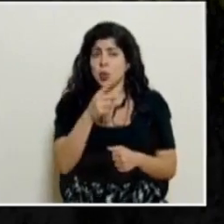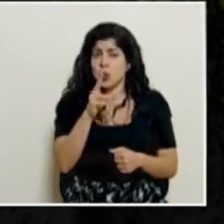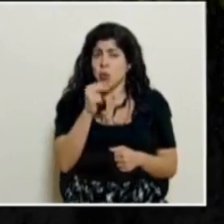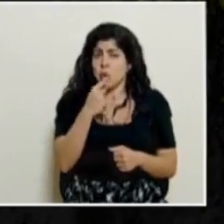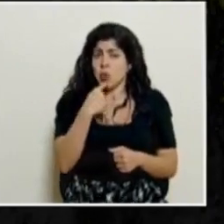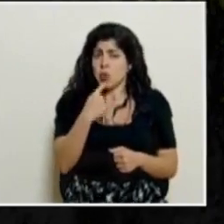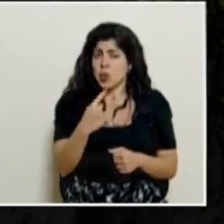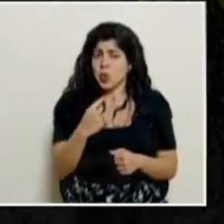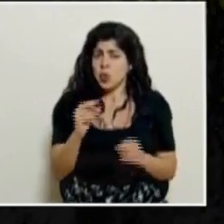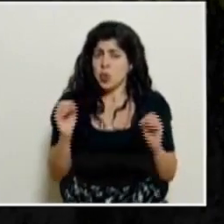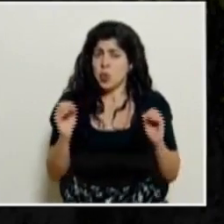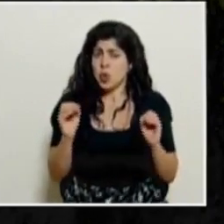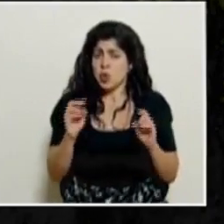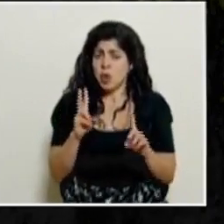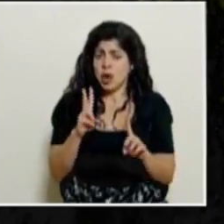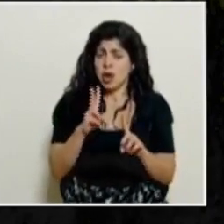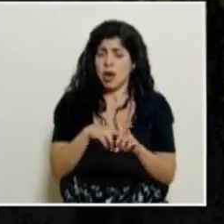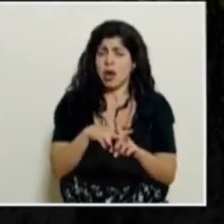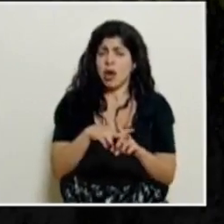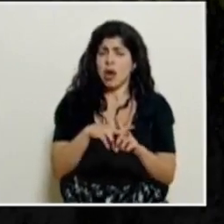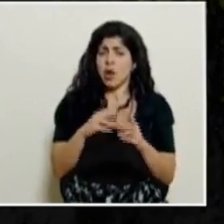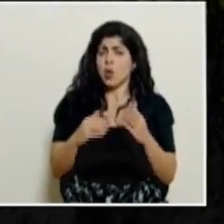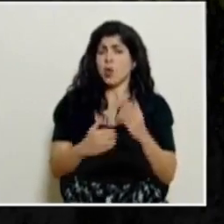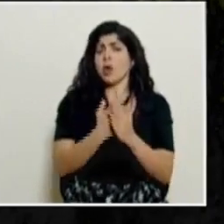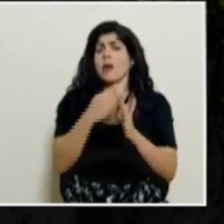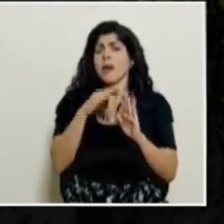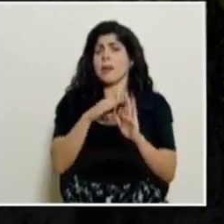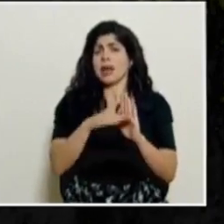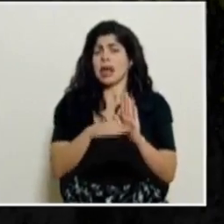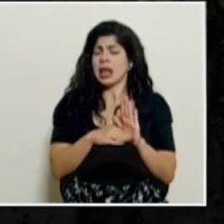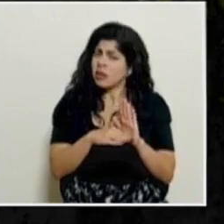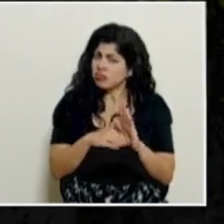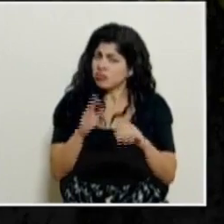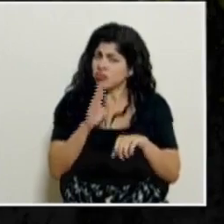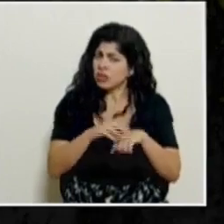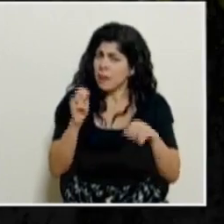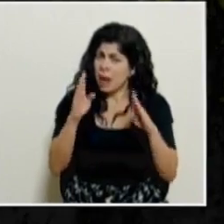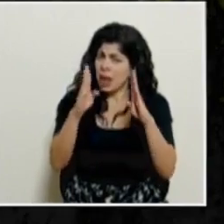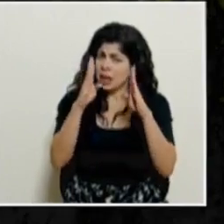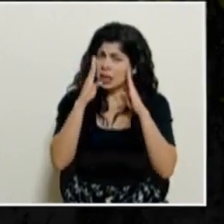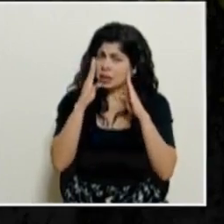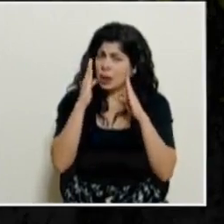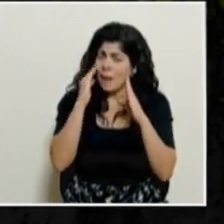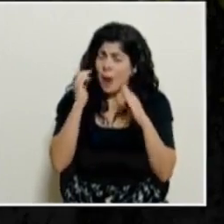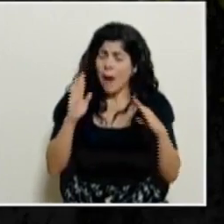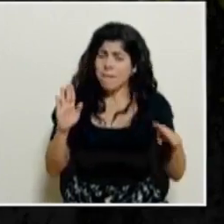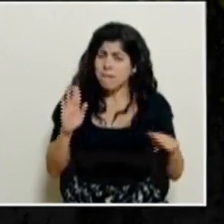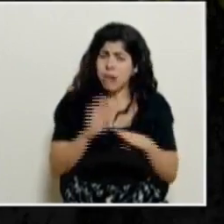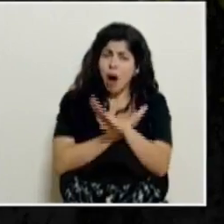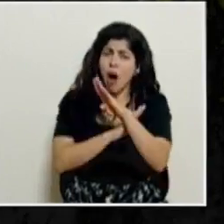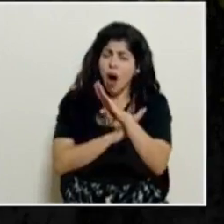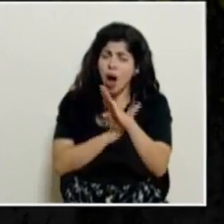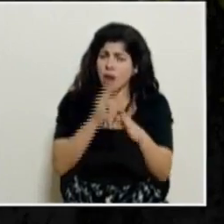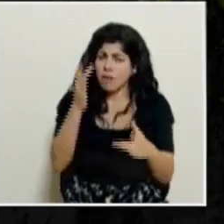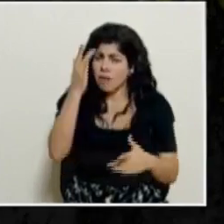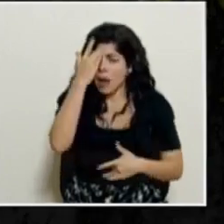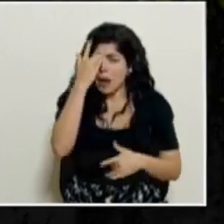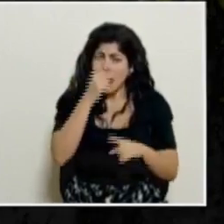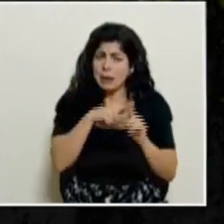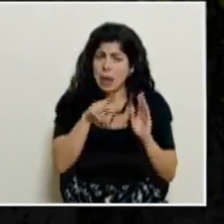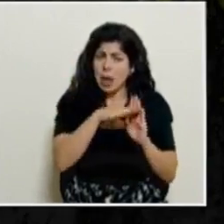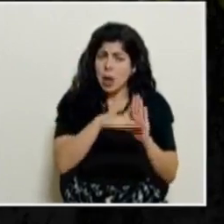posibilidad de adoptar ninguna medida y llama la atención en ese sentido ante el disparo de los casos de los contagios